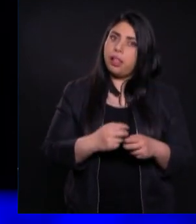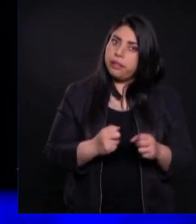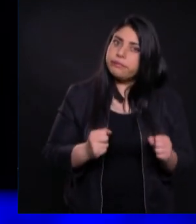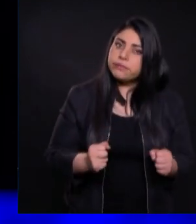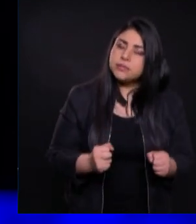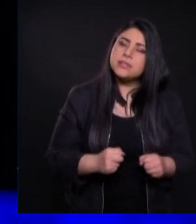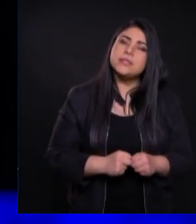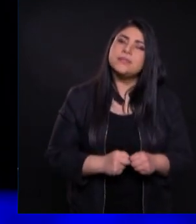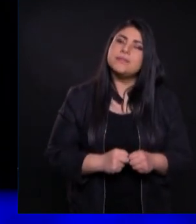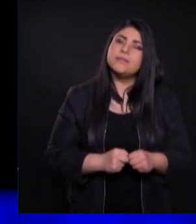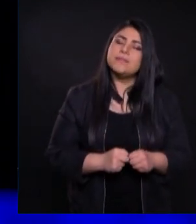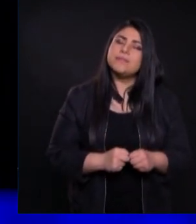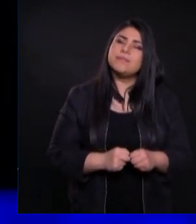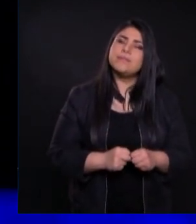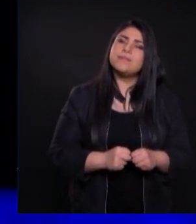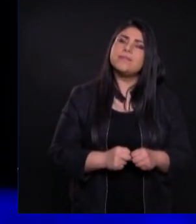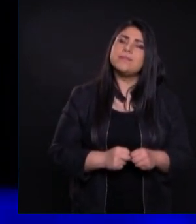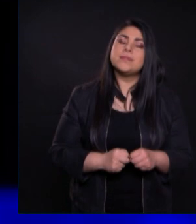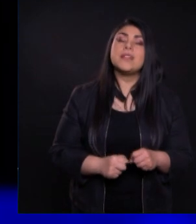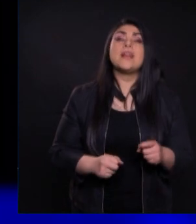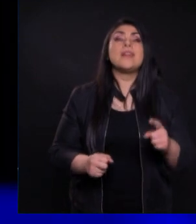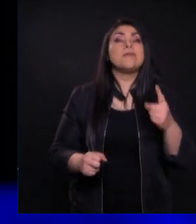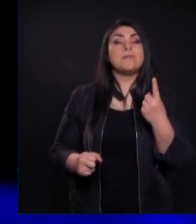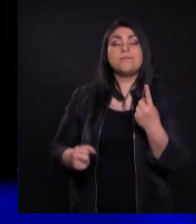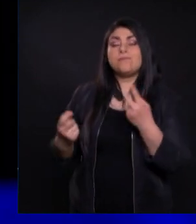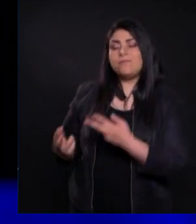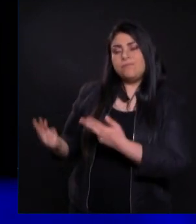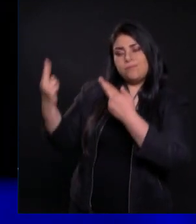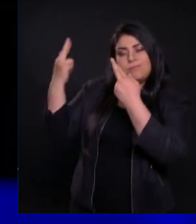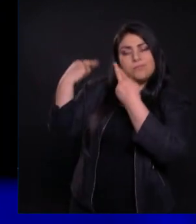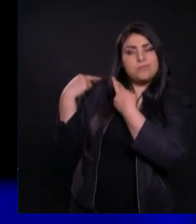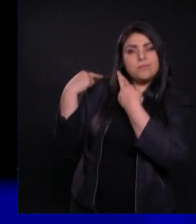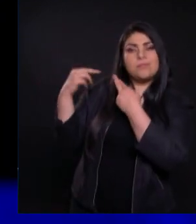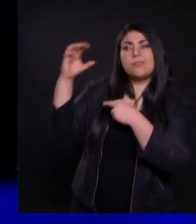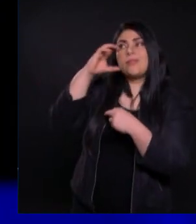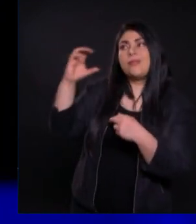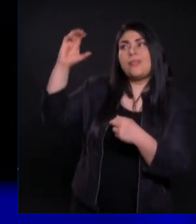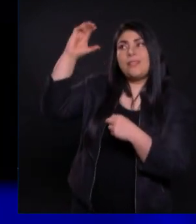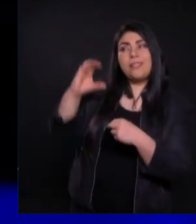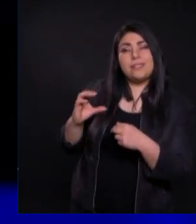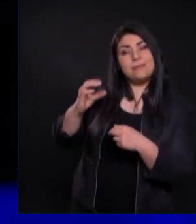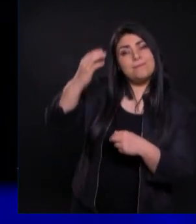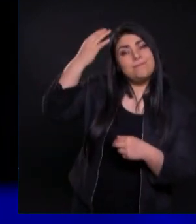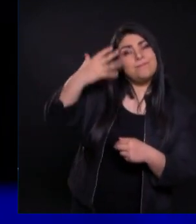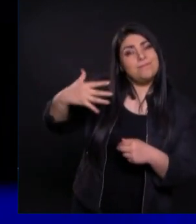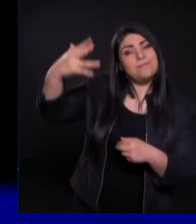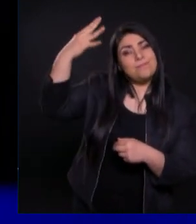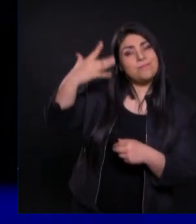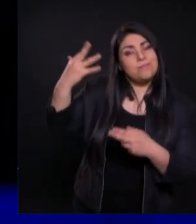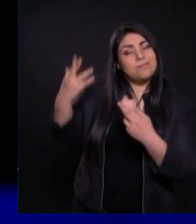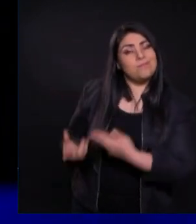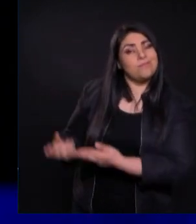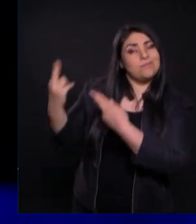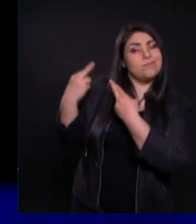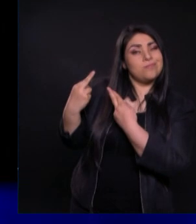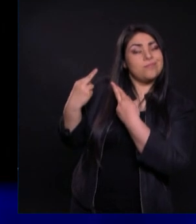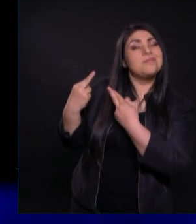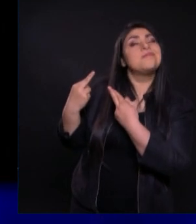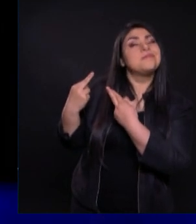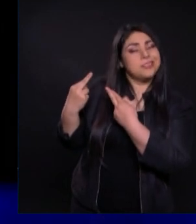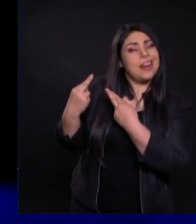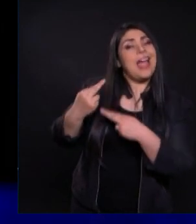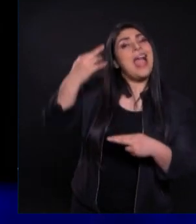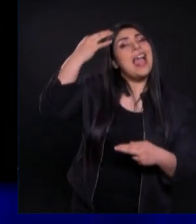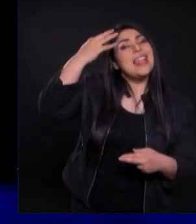Nieguese a sí mismo Tome su cruz Cada día Dice ¿Cuándo? ¿Cuándo hay que tomar La cruz? Cada